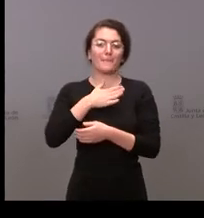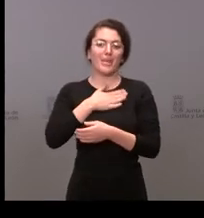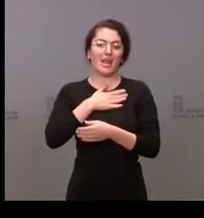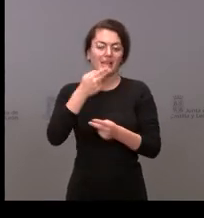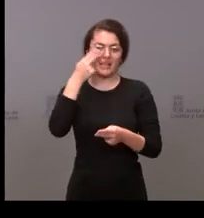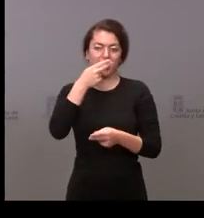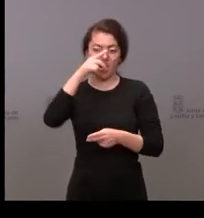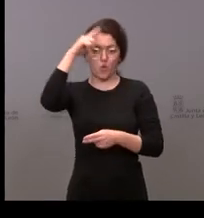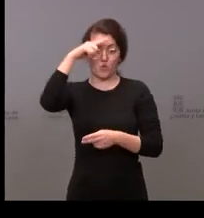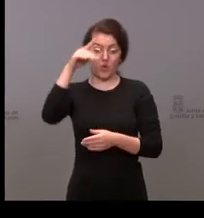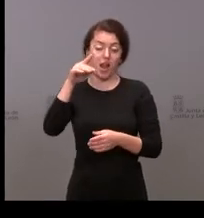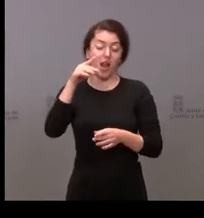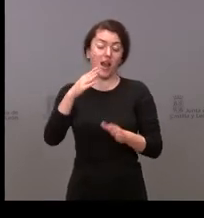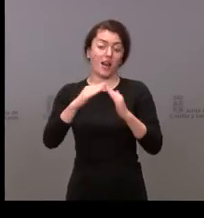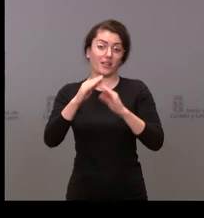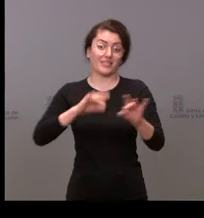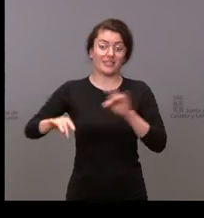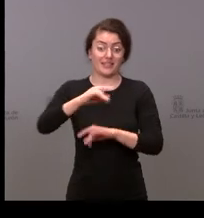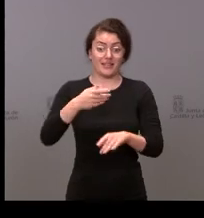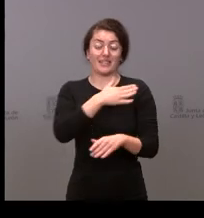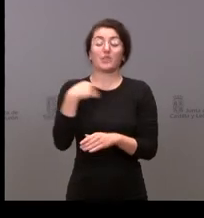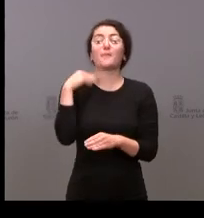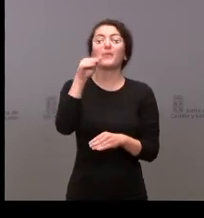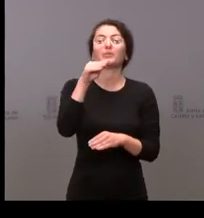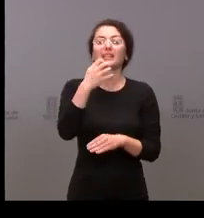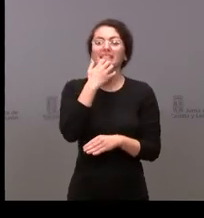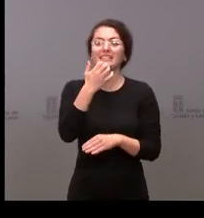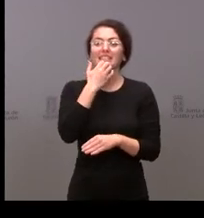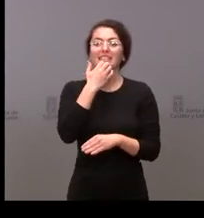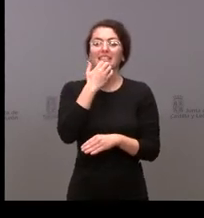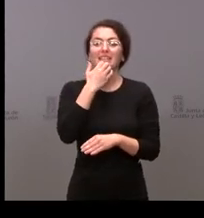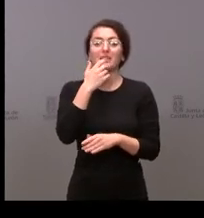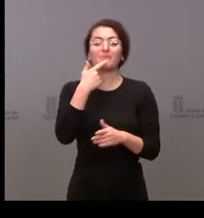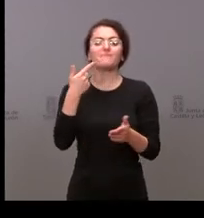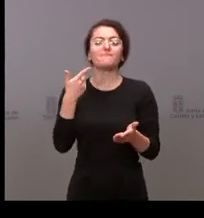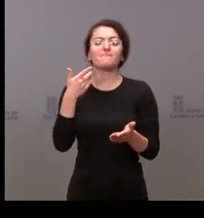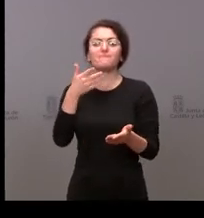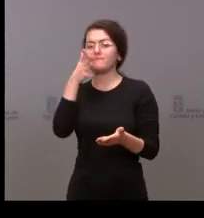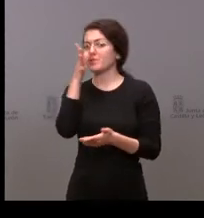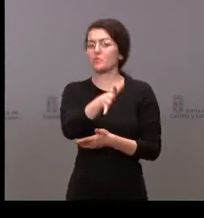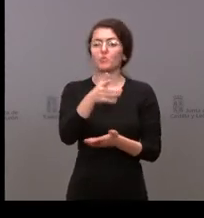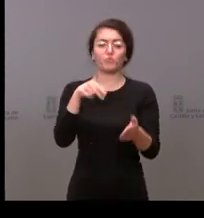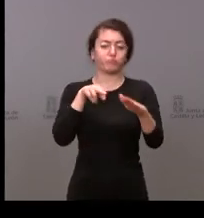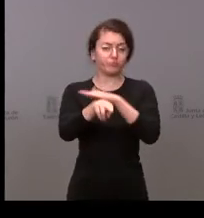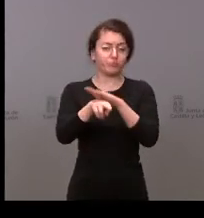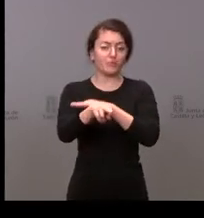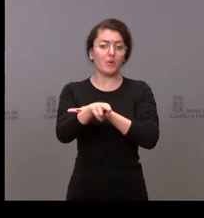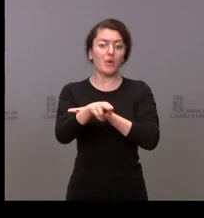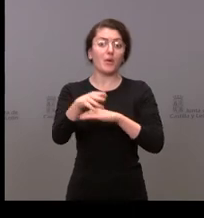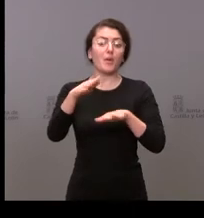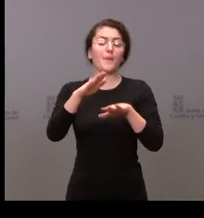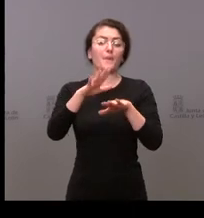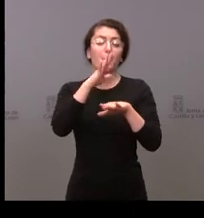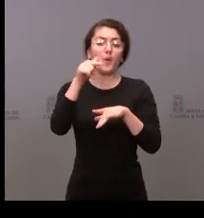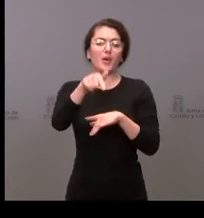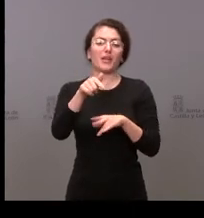si van a recurrir la decisión del TSJ que ha anulado la declaración también como BIC del conjunto de Santa Eulalia